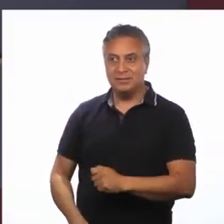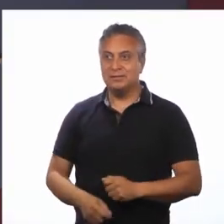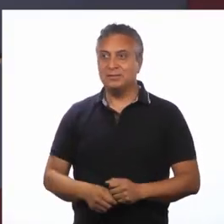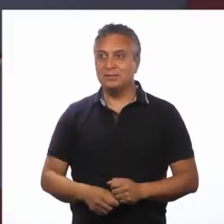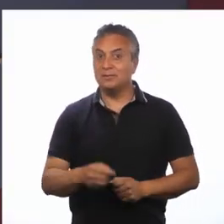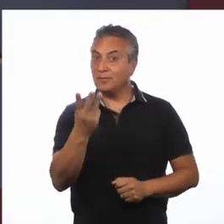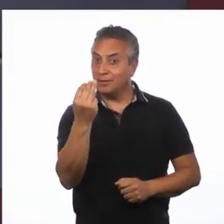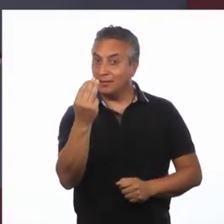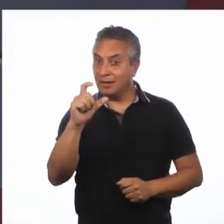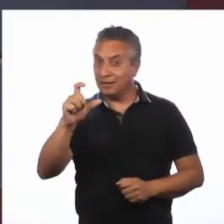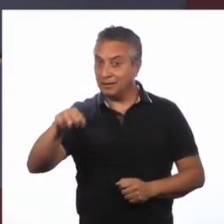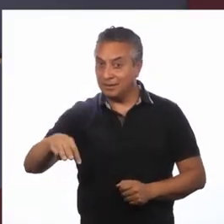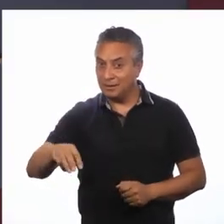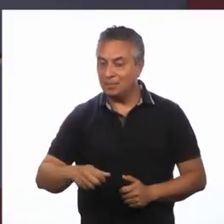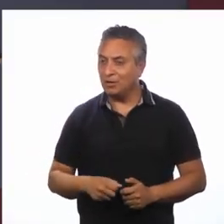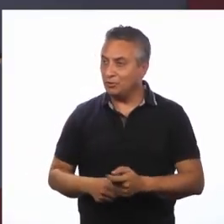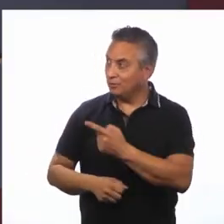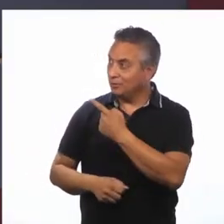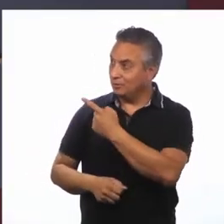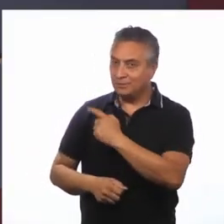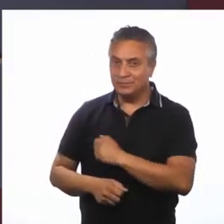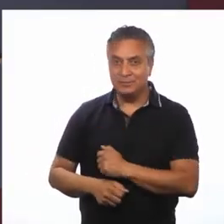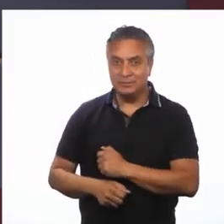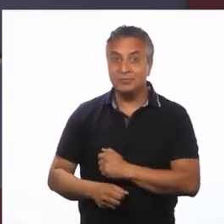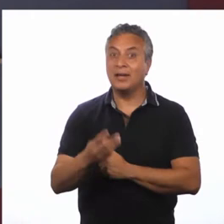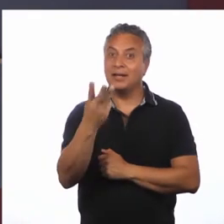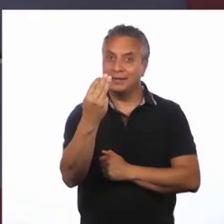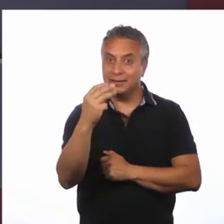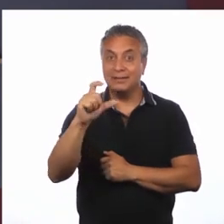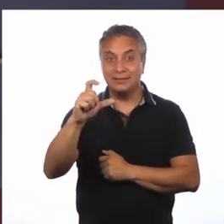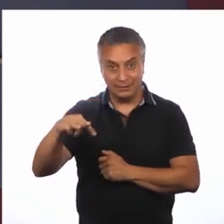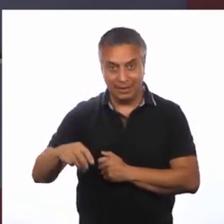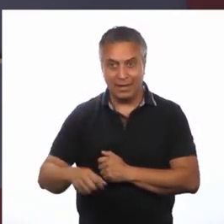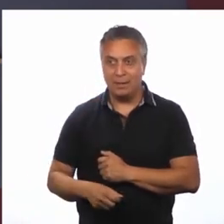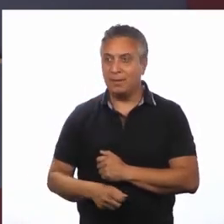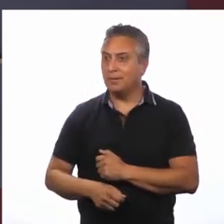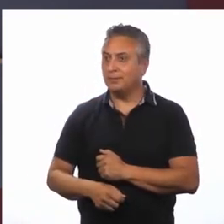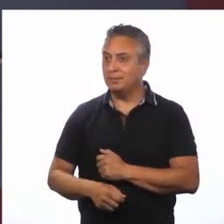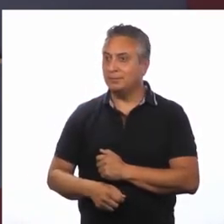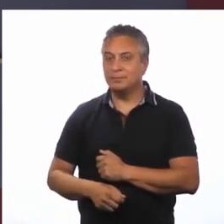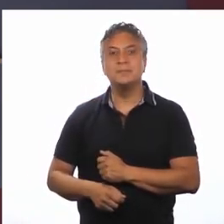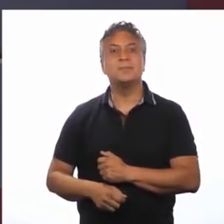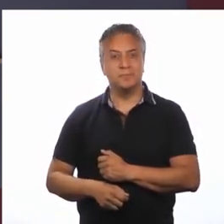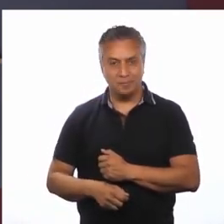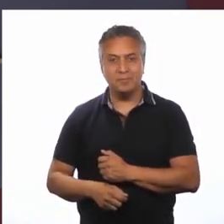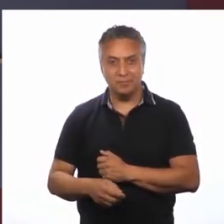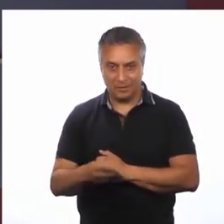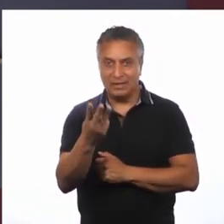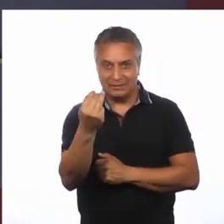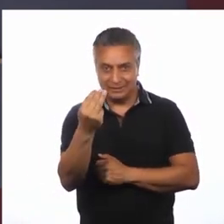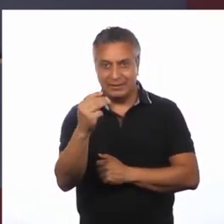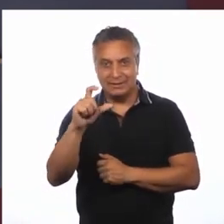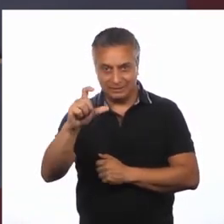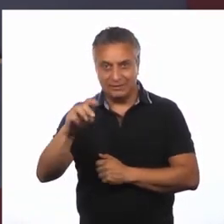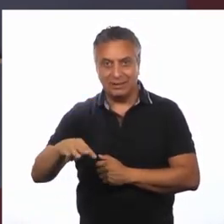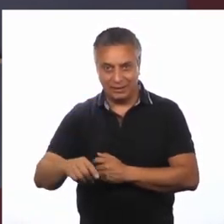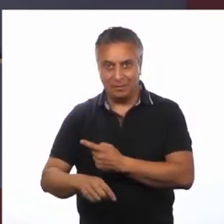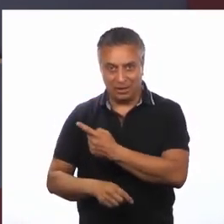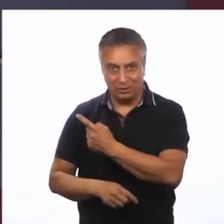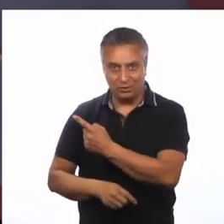13 centímetros 13 centímetros 13 centímetros